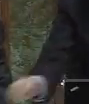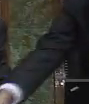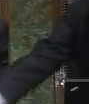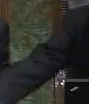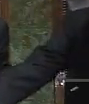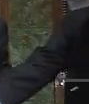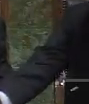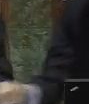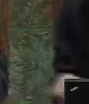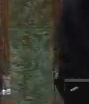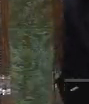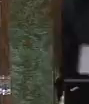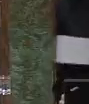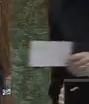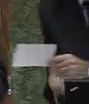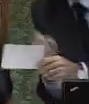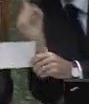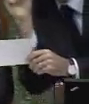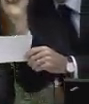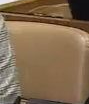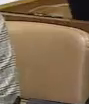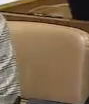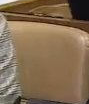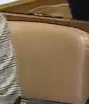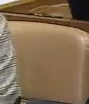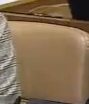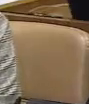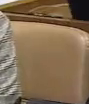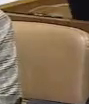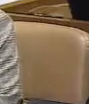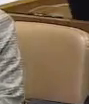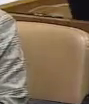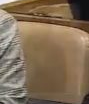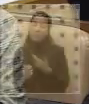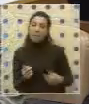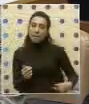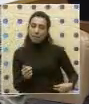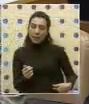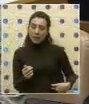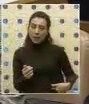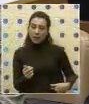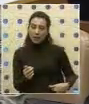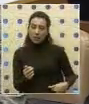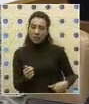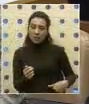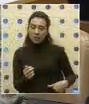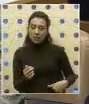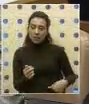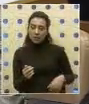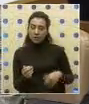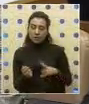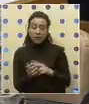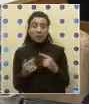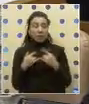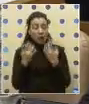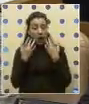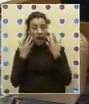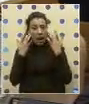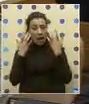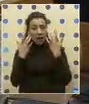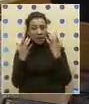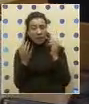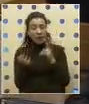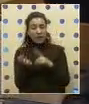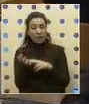Gracias, presidente. Tres minutos. Sí, tres minutos. Gracias, presidente. La verdad es que, por un lado, nos alegramos que